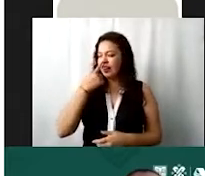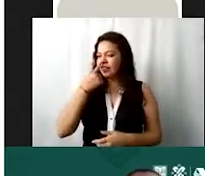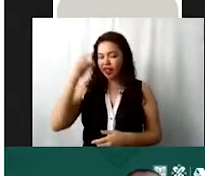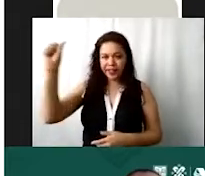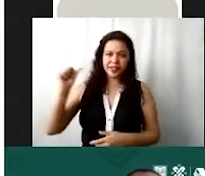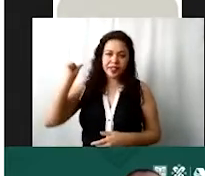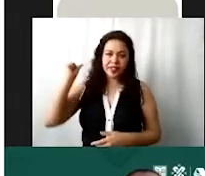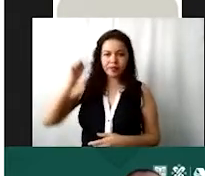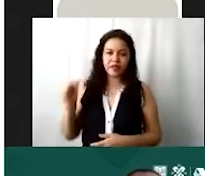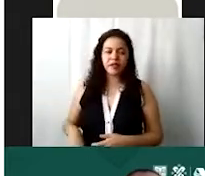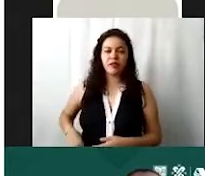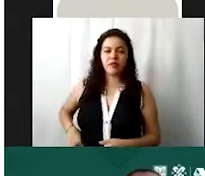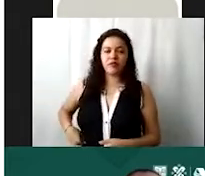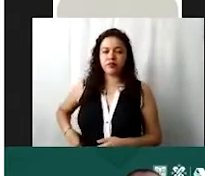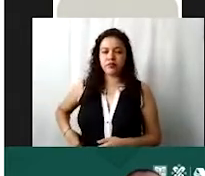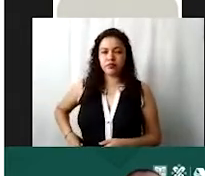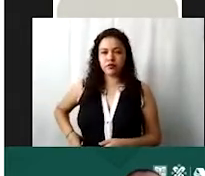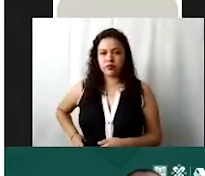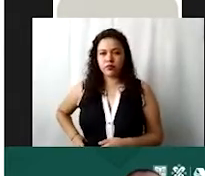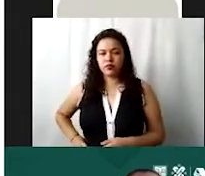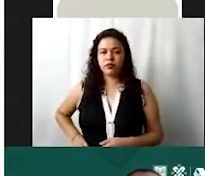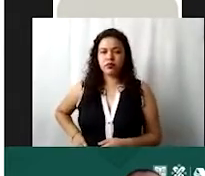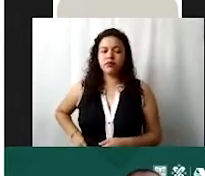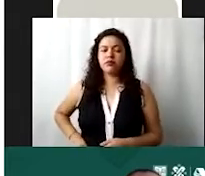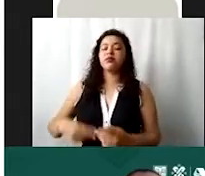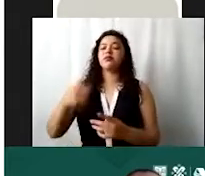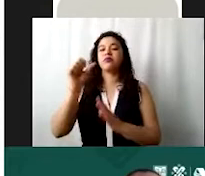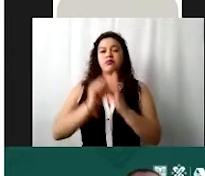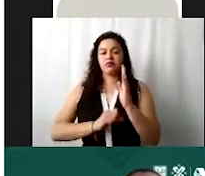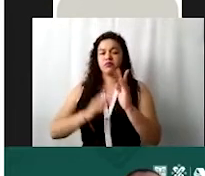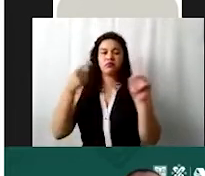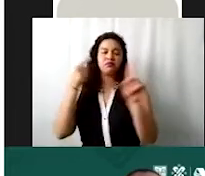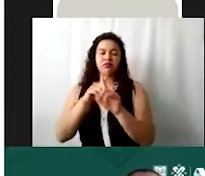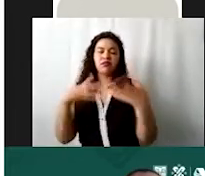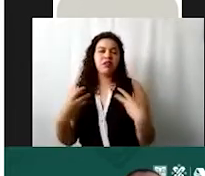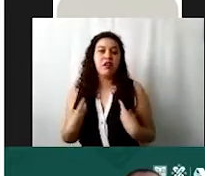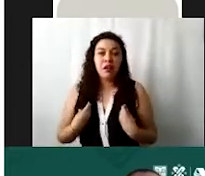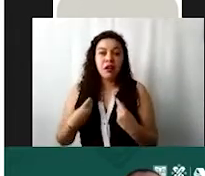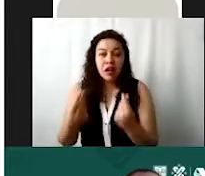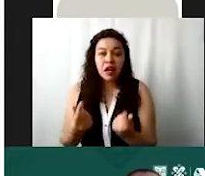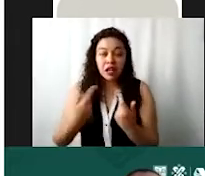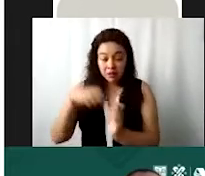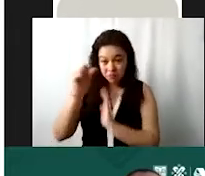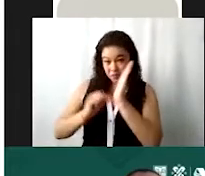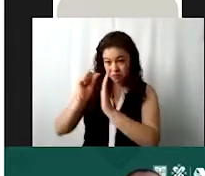Como pueden ver, pueden irse directo al mes donde hacen ese gasto nada más, y no es un gasto que tengan en todos los meses.